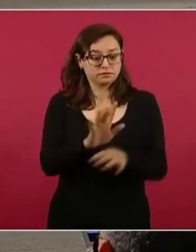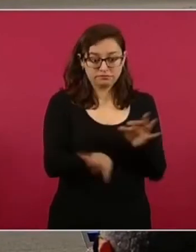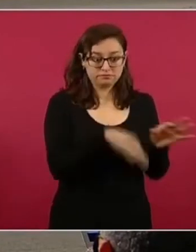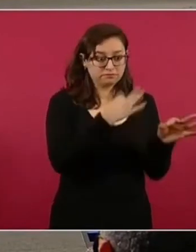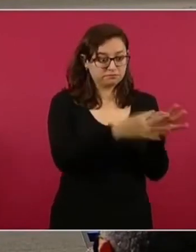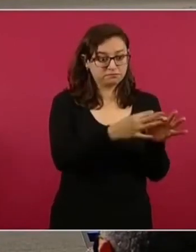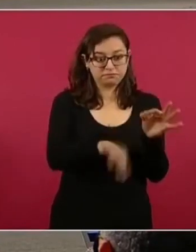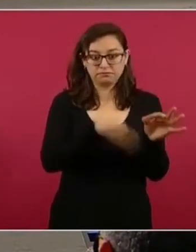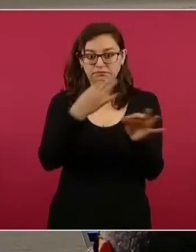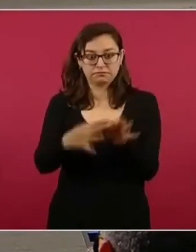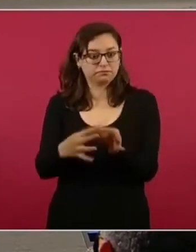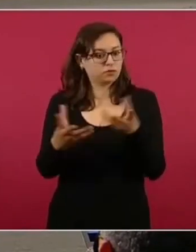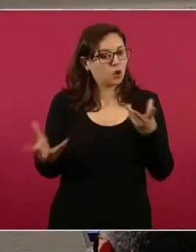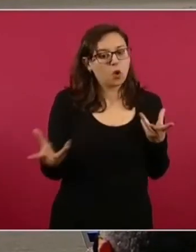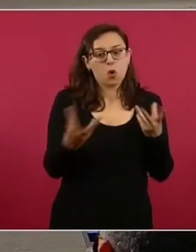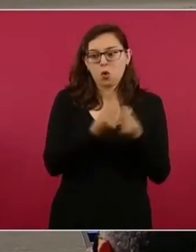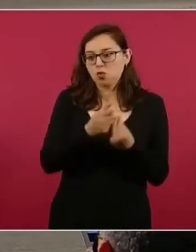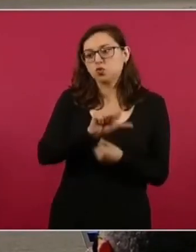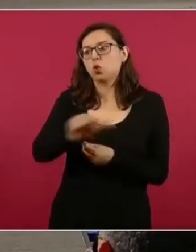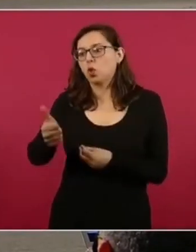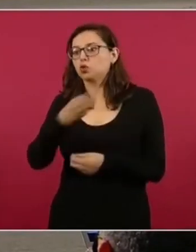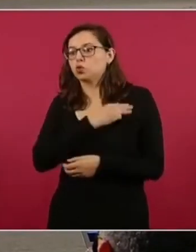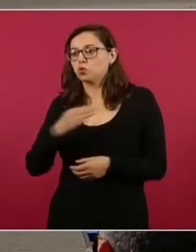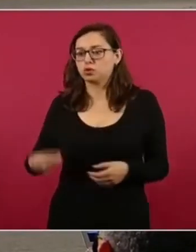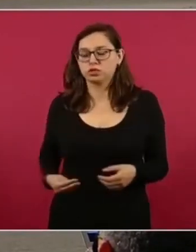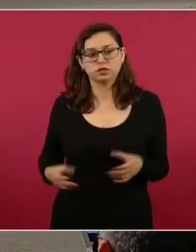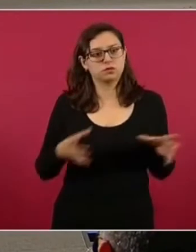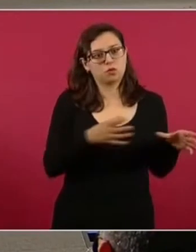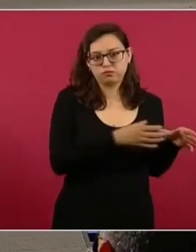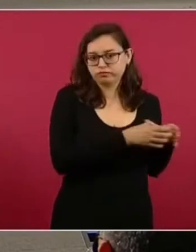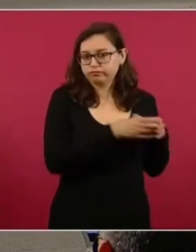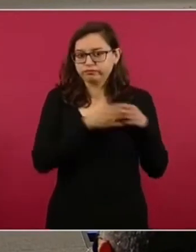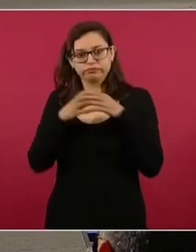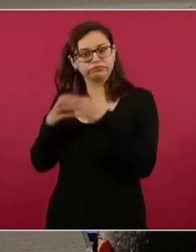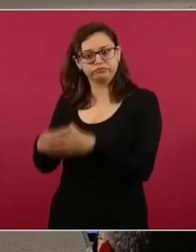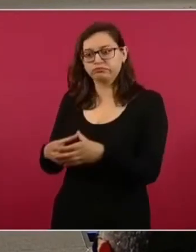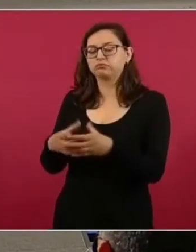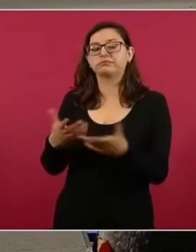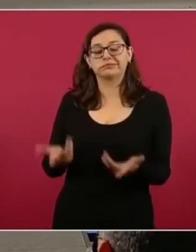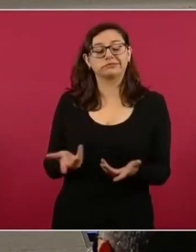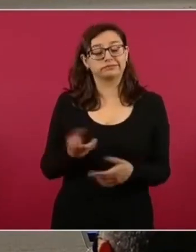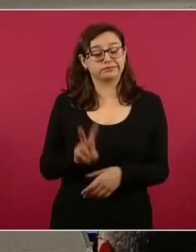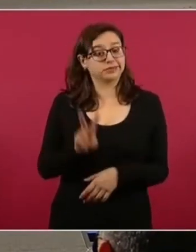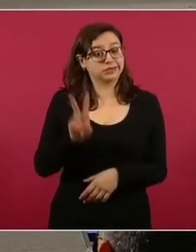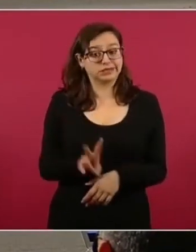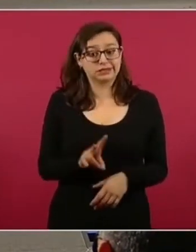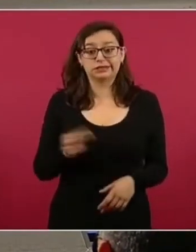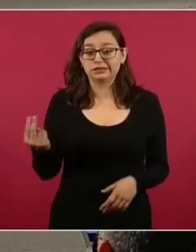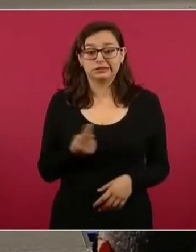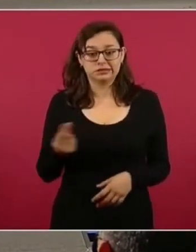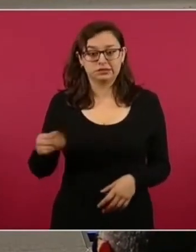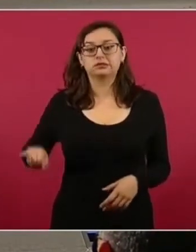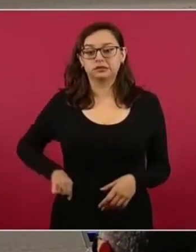a la totalidad en la parte que nos falta. Nos es de mucho interés